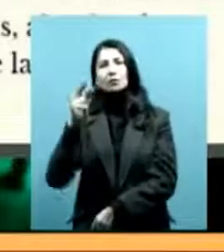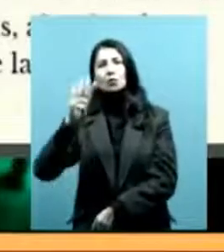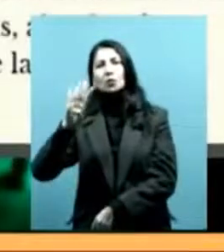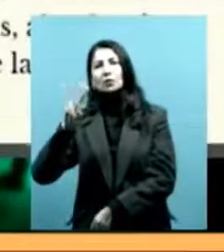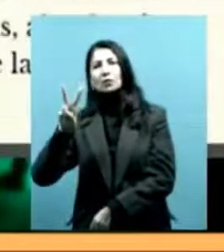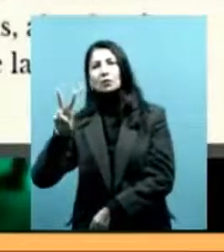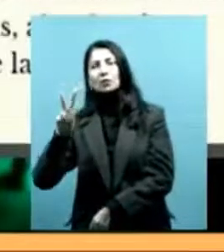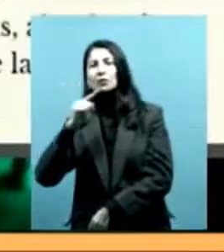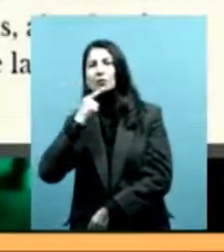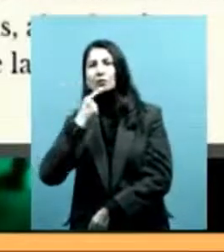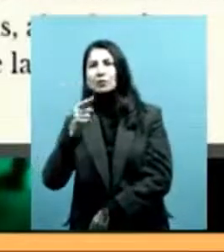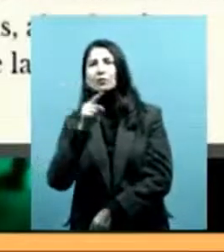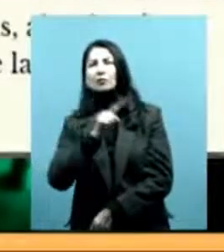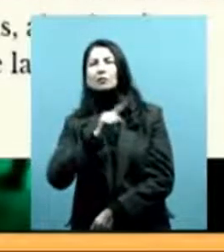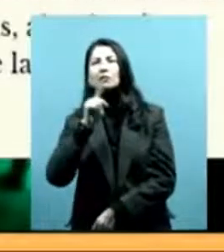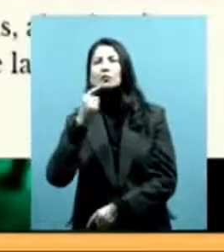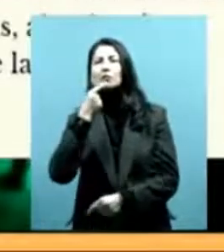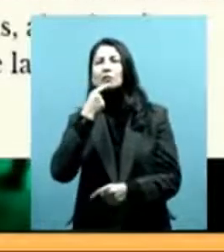tierras